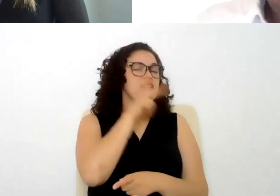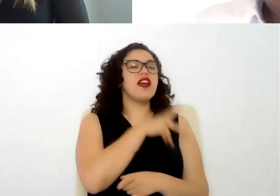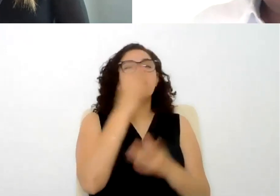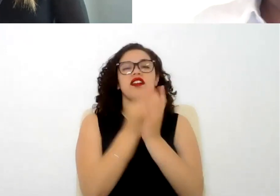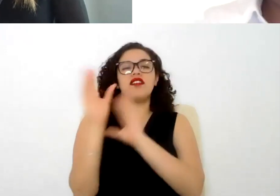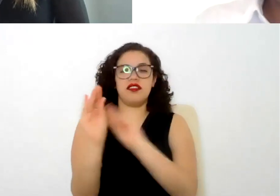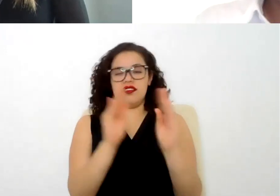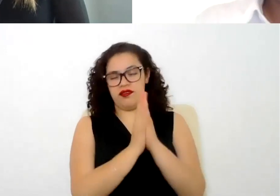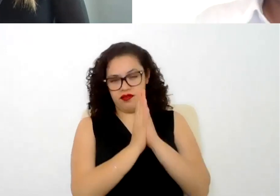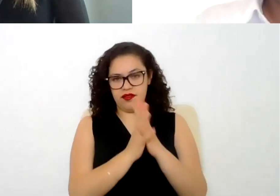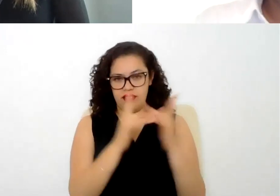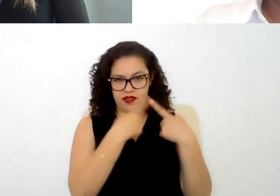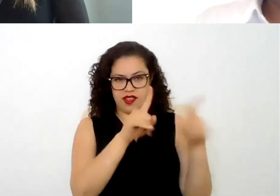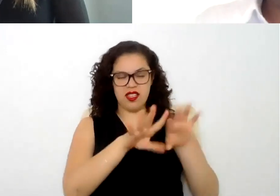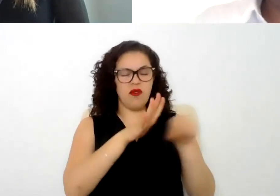capacitación?